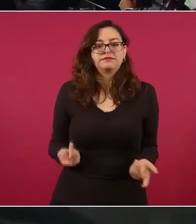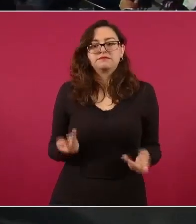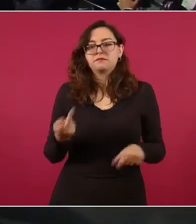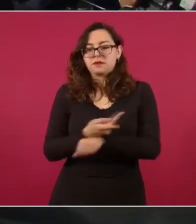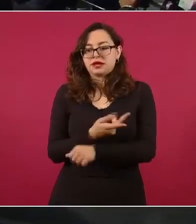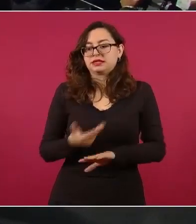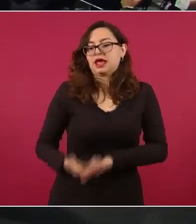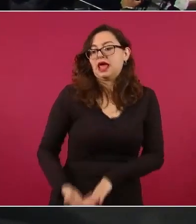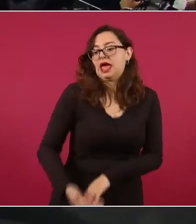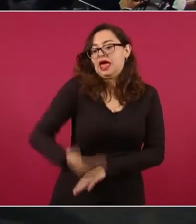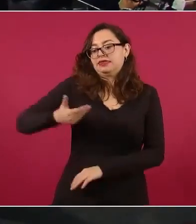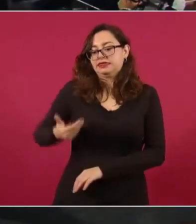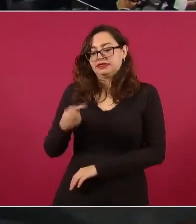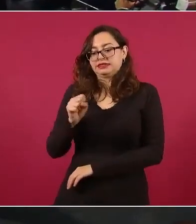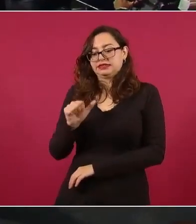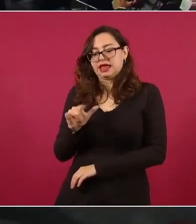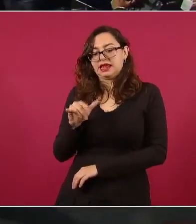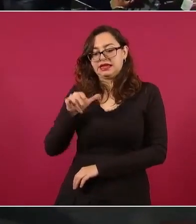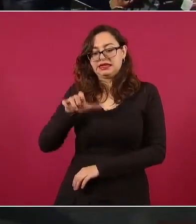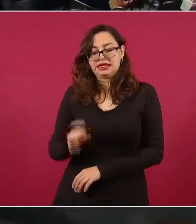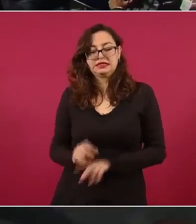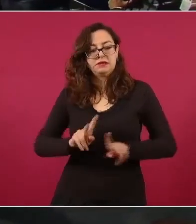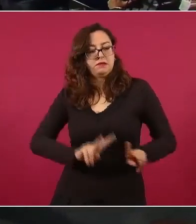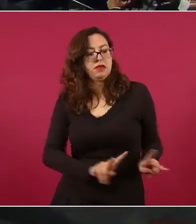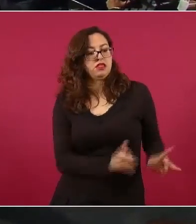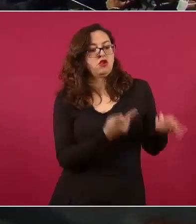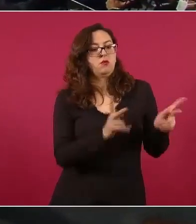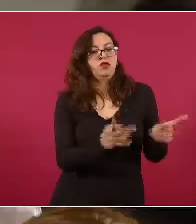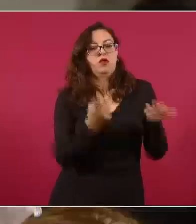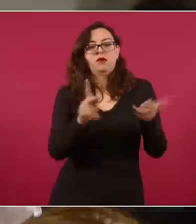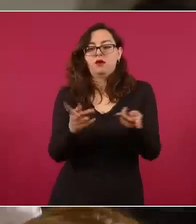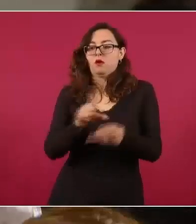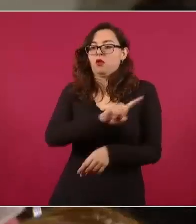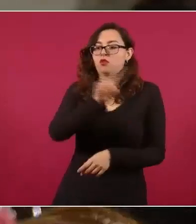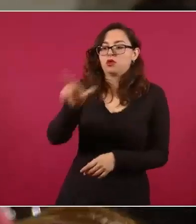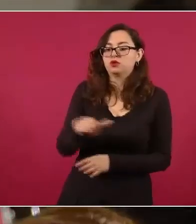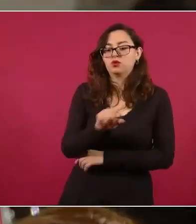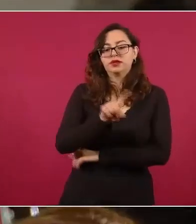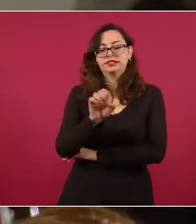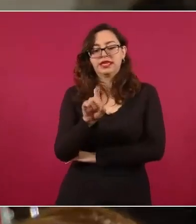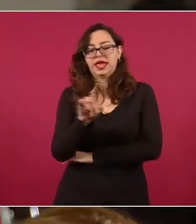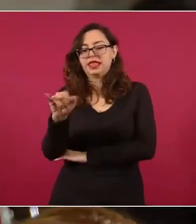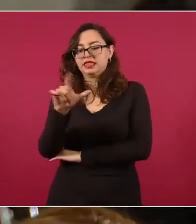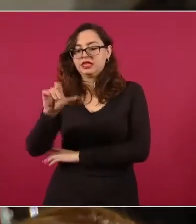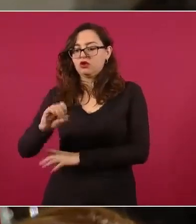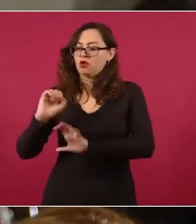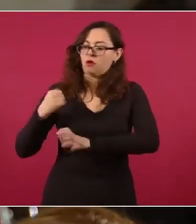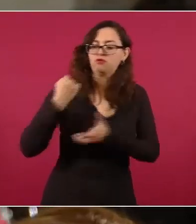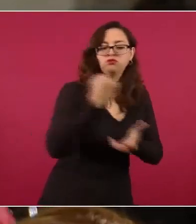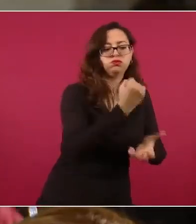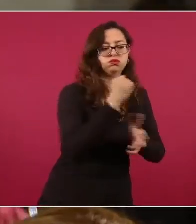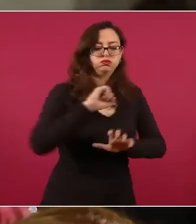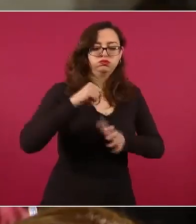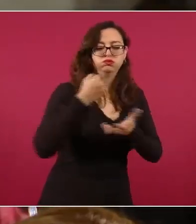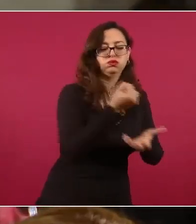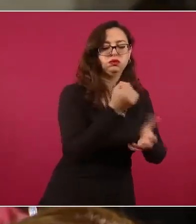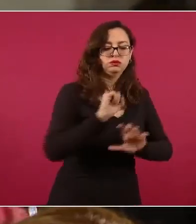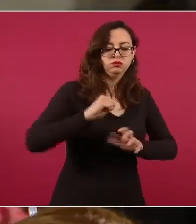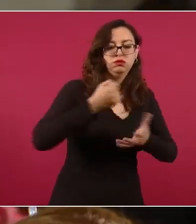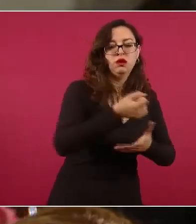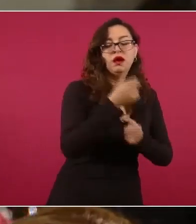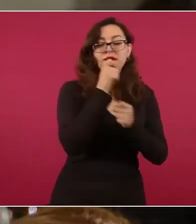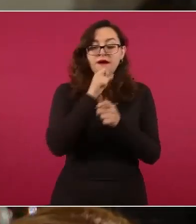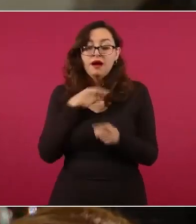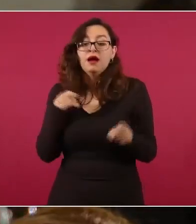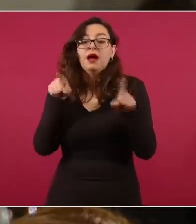de Carlos Salinas de Gortari. Además de esto, tuvo una política privatizadora, entre otras cosas privatizó los ferrocarriles